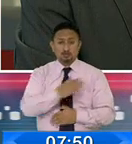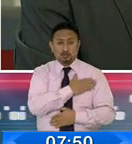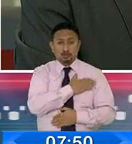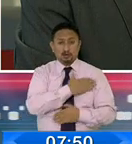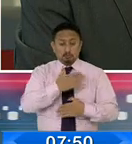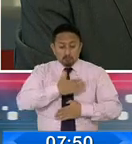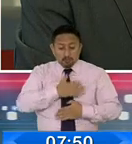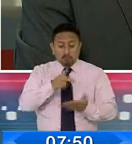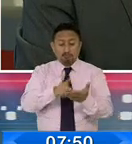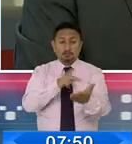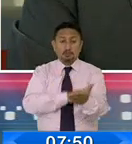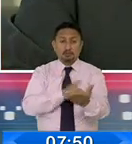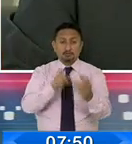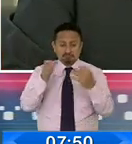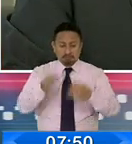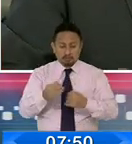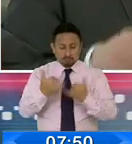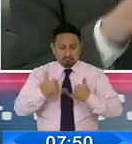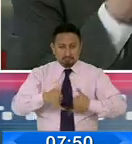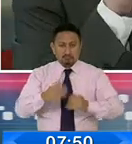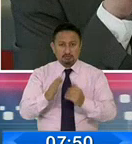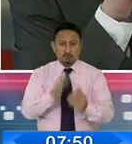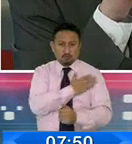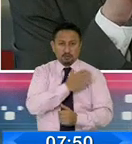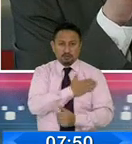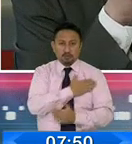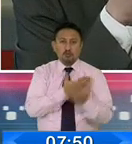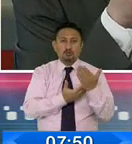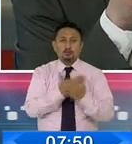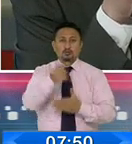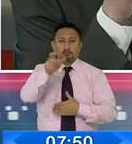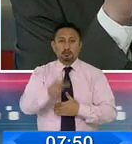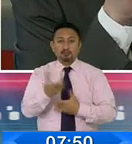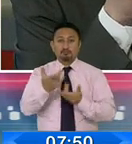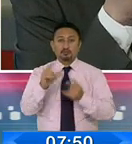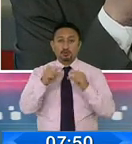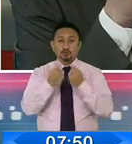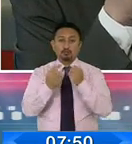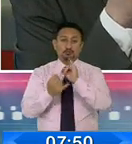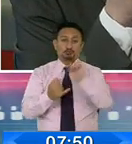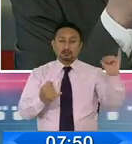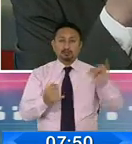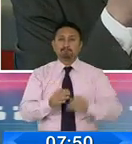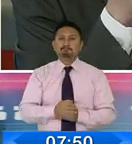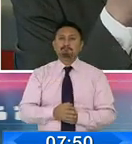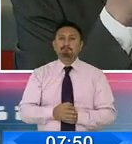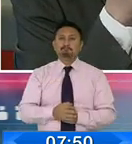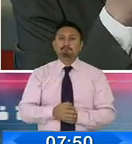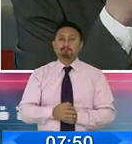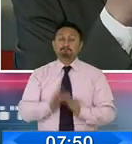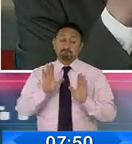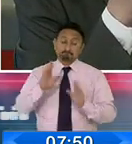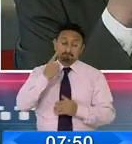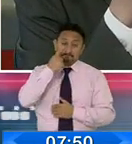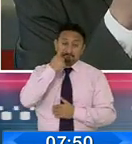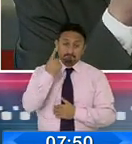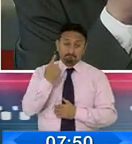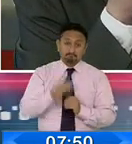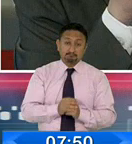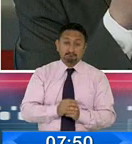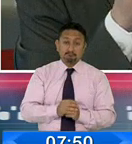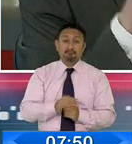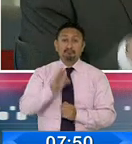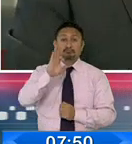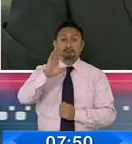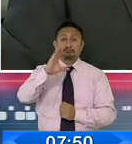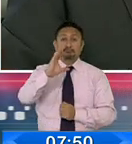proyecto y que de seguro van a seguir confiando porque somos la nueva cara de la izquierda en América Latina. Doctor Pérez, veremos qué dice el Tribunal Contencioso Electoral,